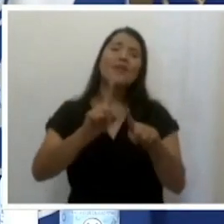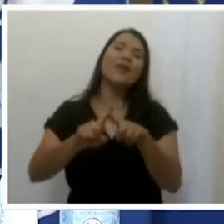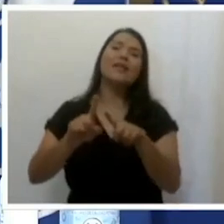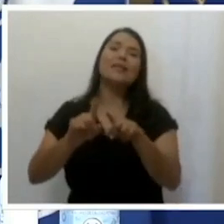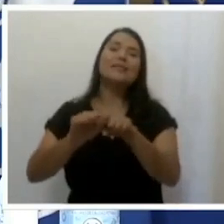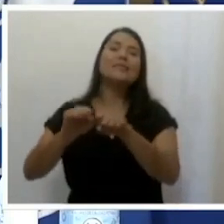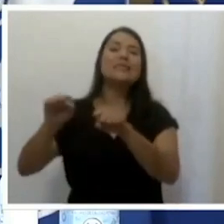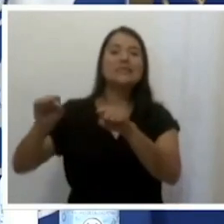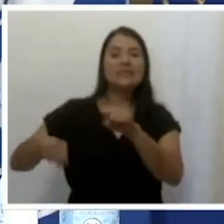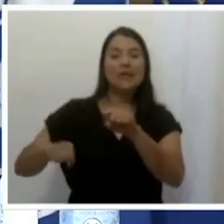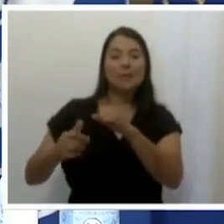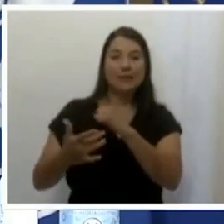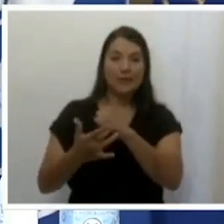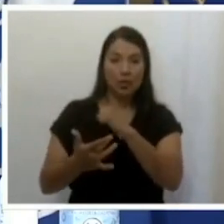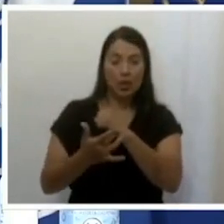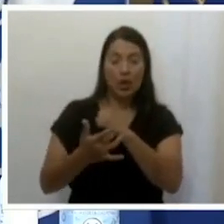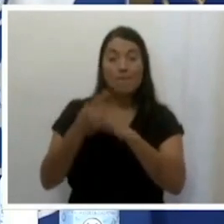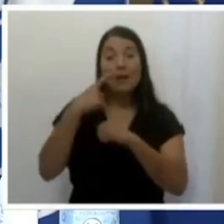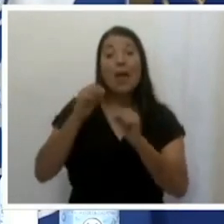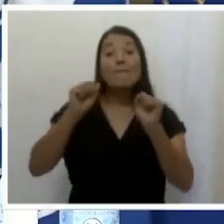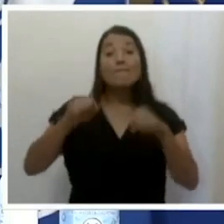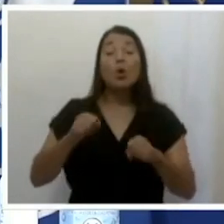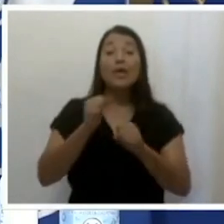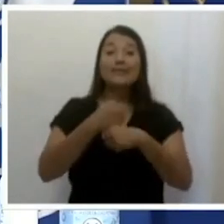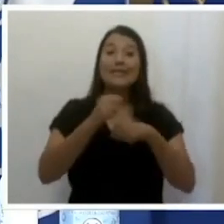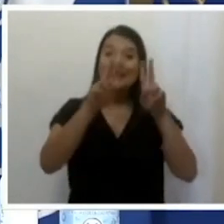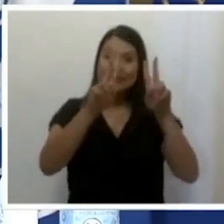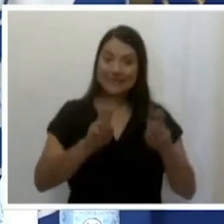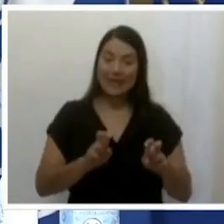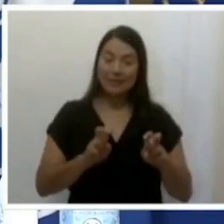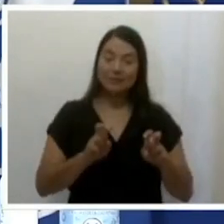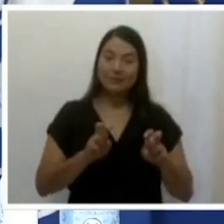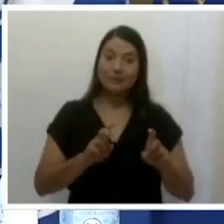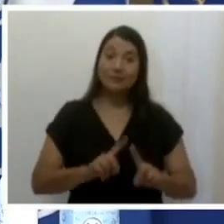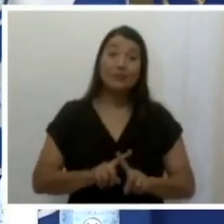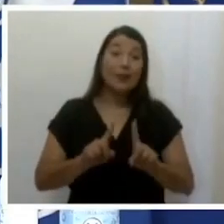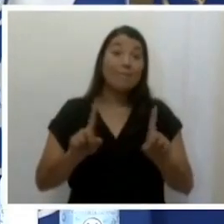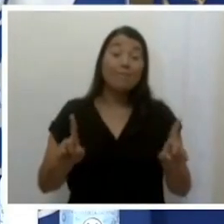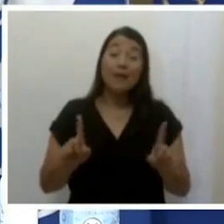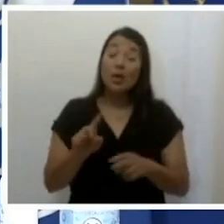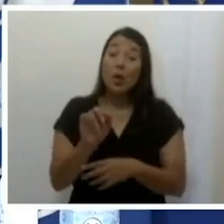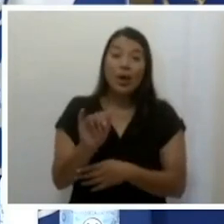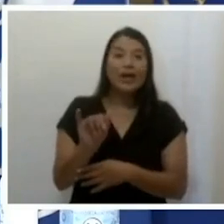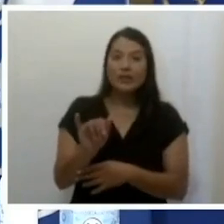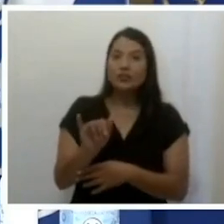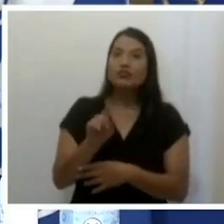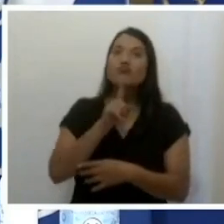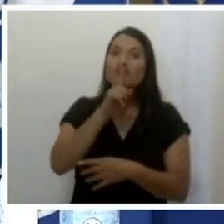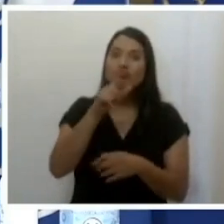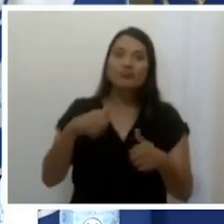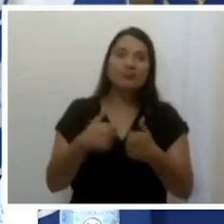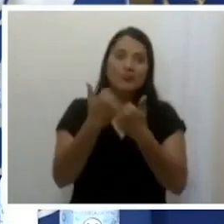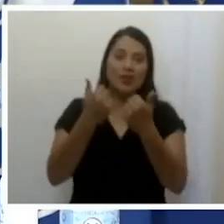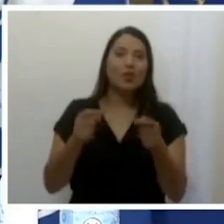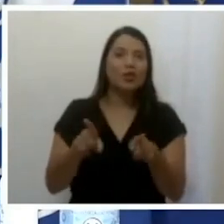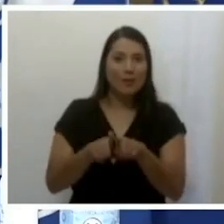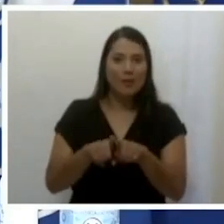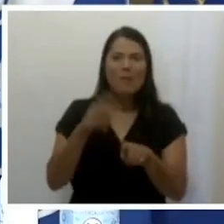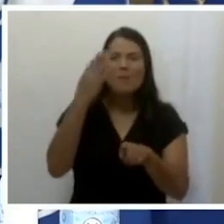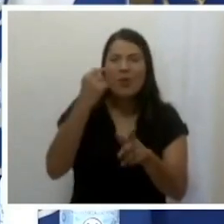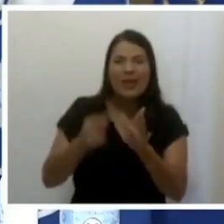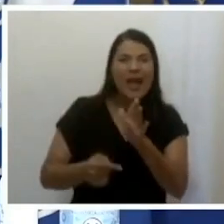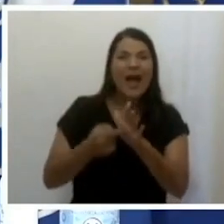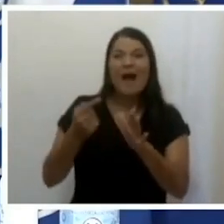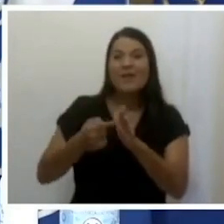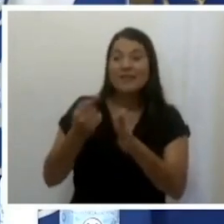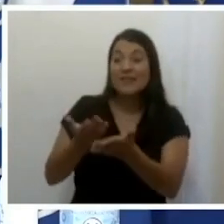tecnológicas para hacer las pruebas, pero eso ha sido inclusive un reto también, porque a veces las entregas